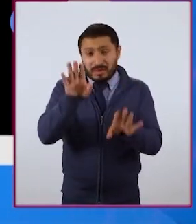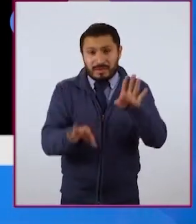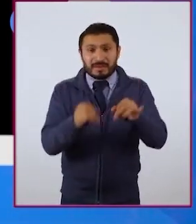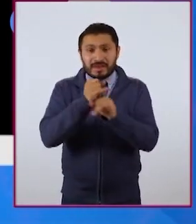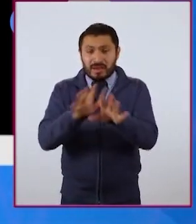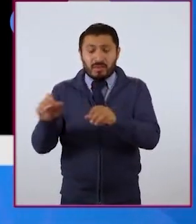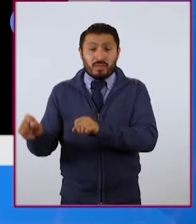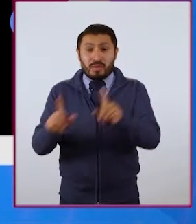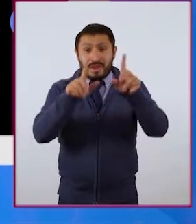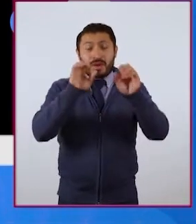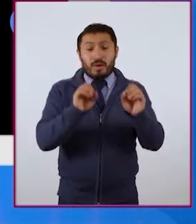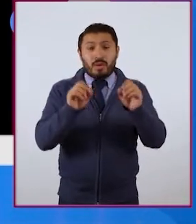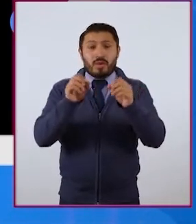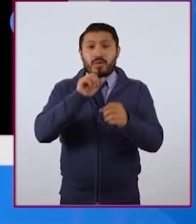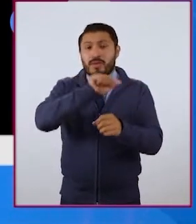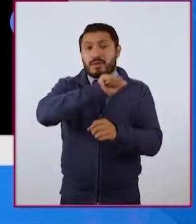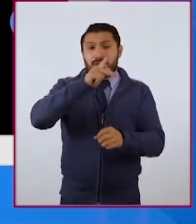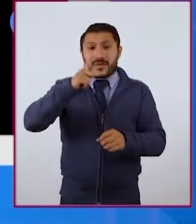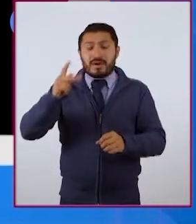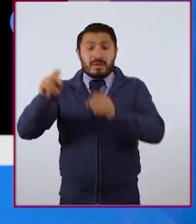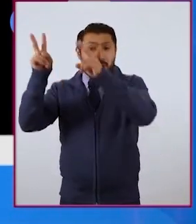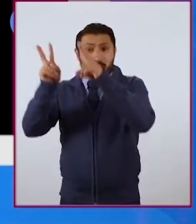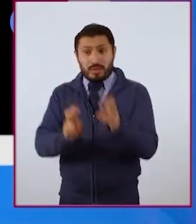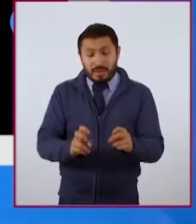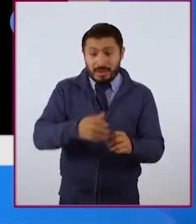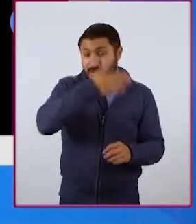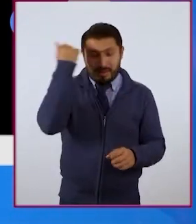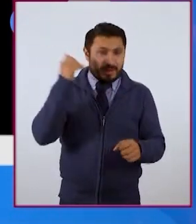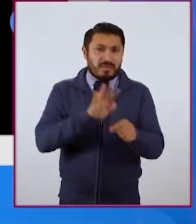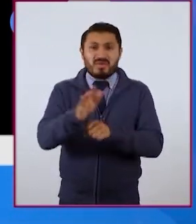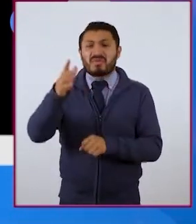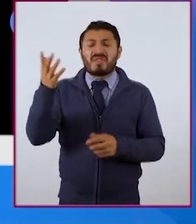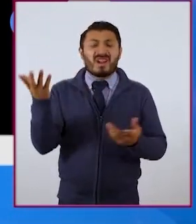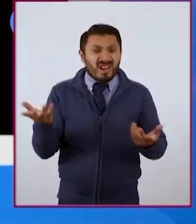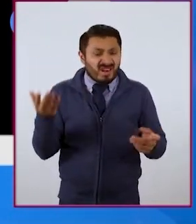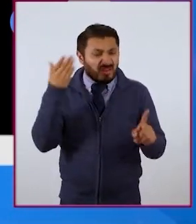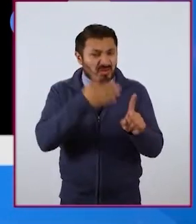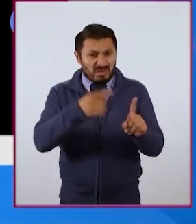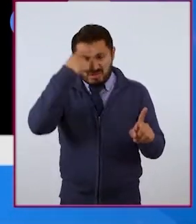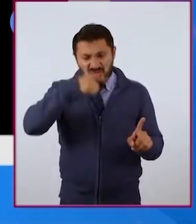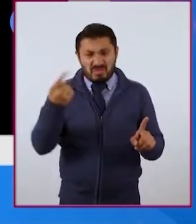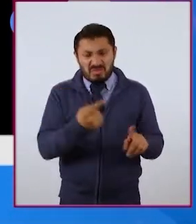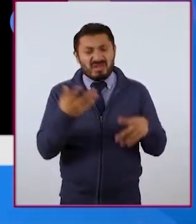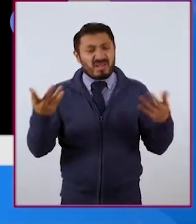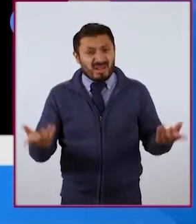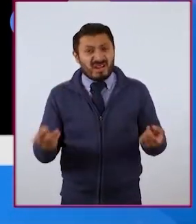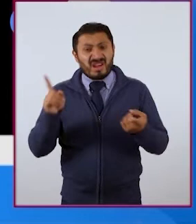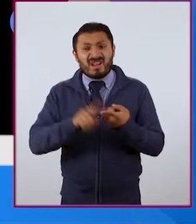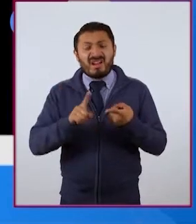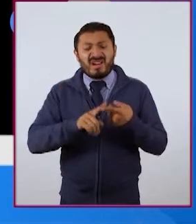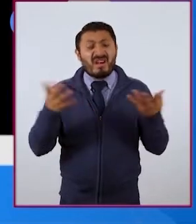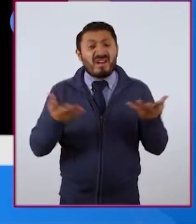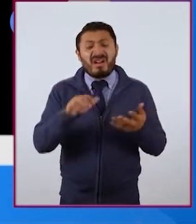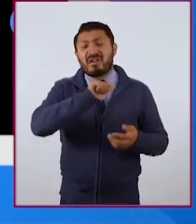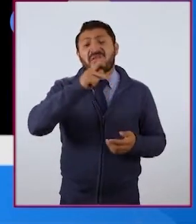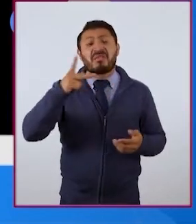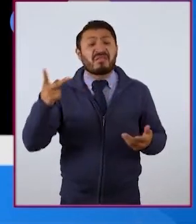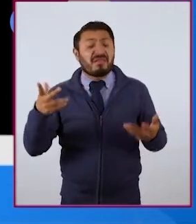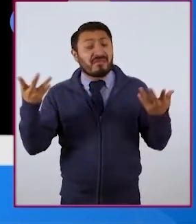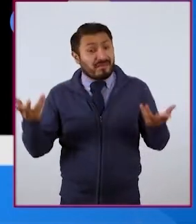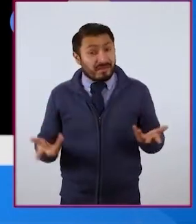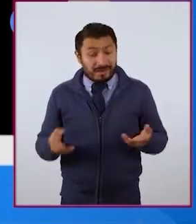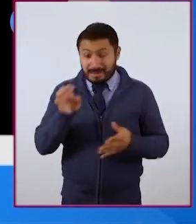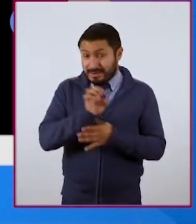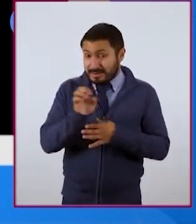información o descargamos una aplicación y no sabemos exactamente para qué se usa esa información o quiénes desarrollaron esa aplicación. Entonces,